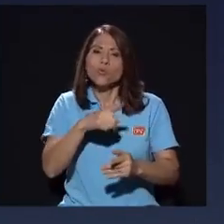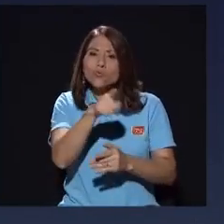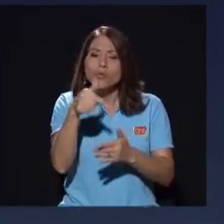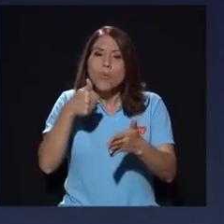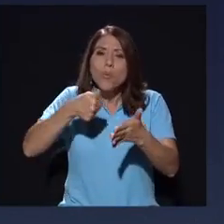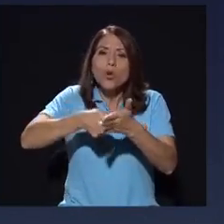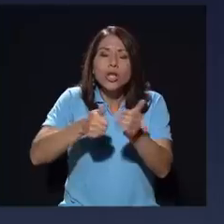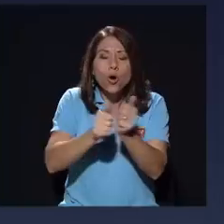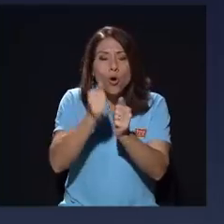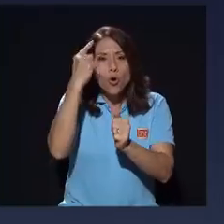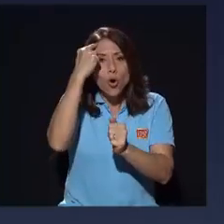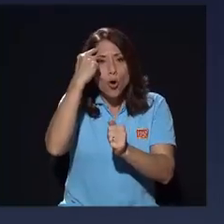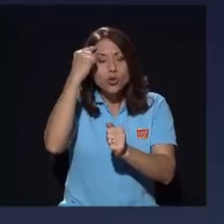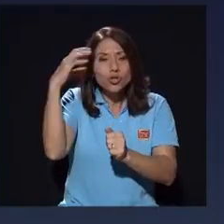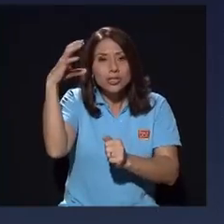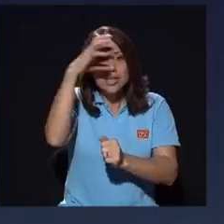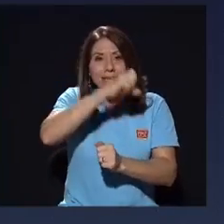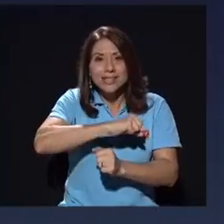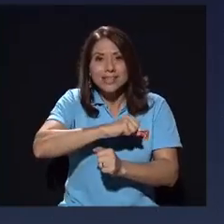los planes de gobierno